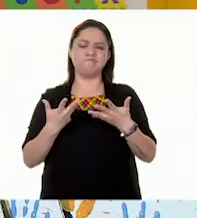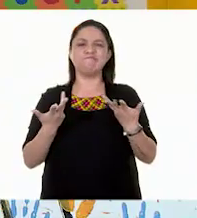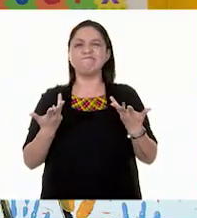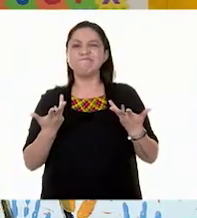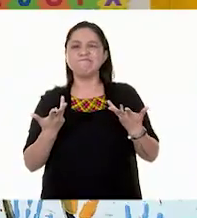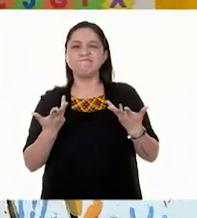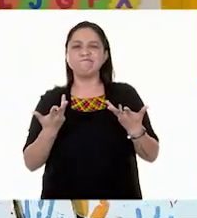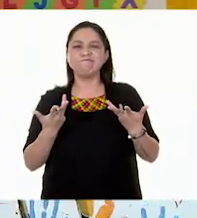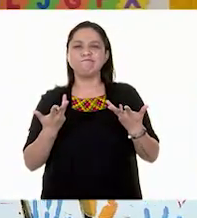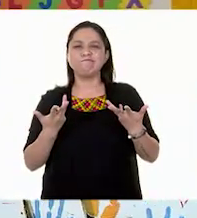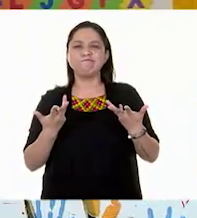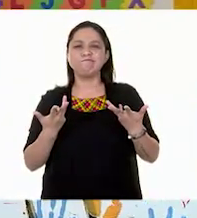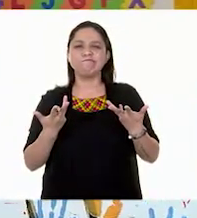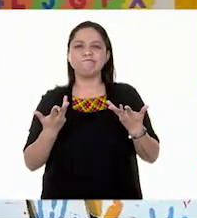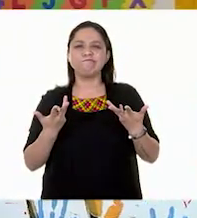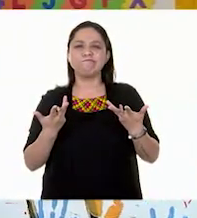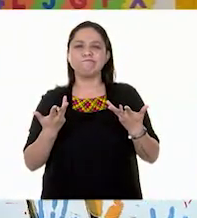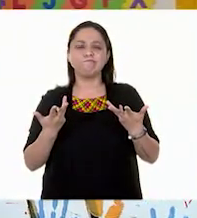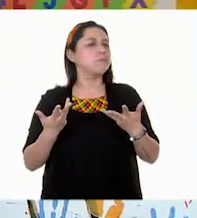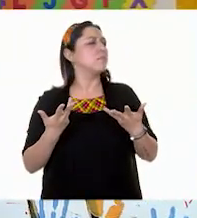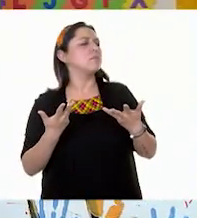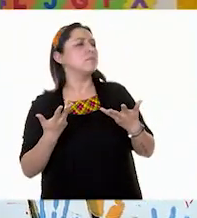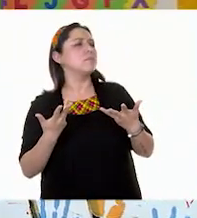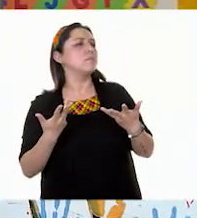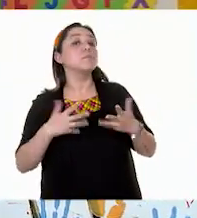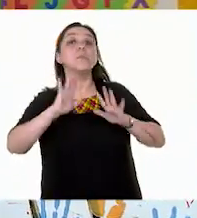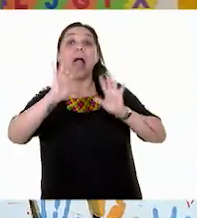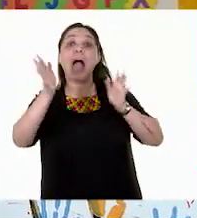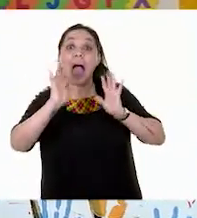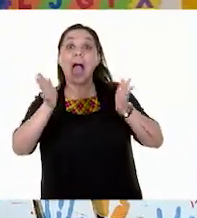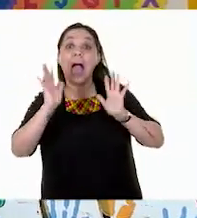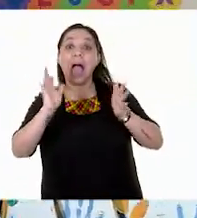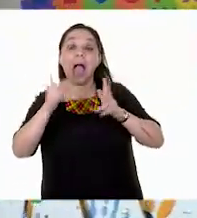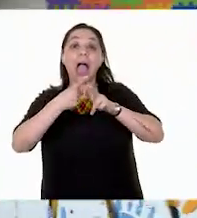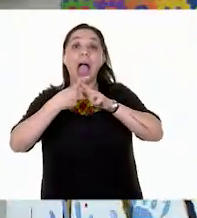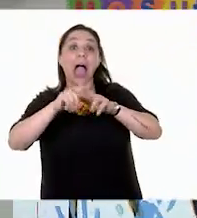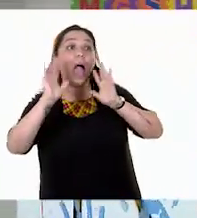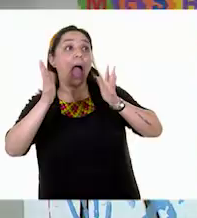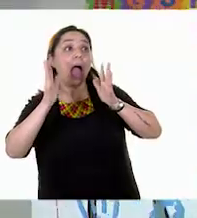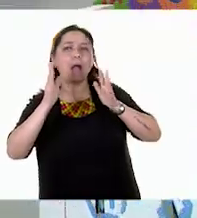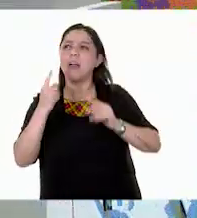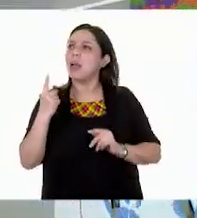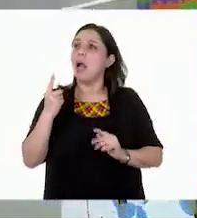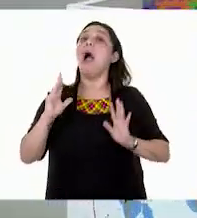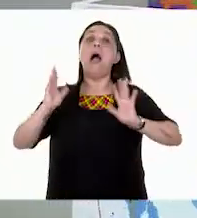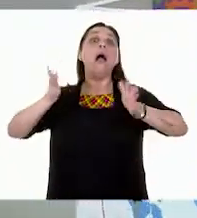Ya estamos al aire, Erick. ¿Qué? Ya estamos al aire. Ah, caray.